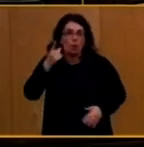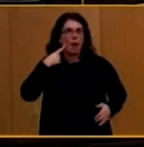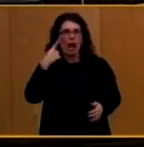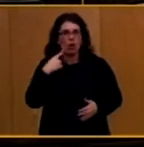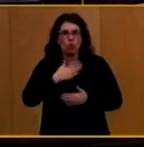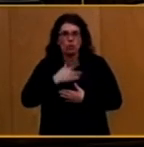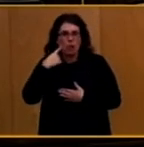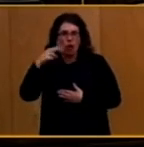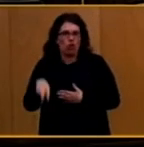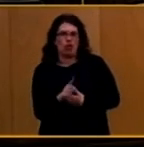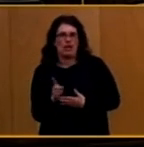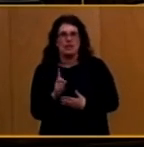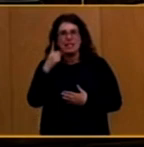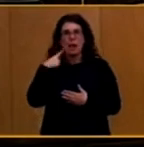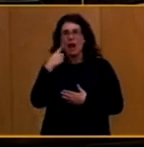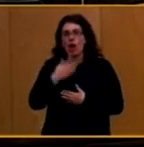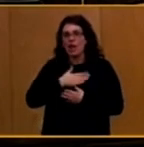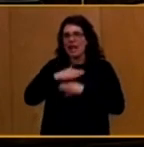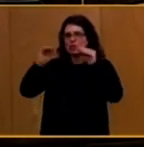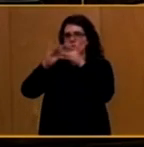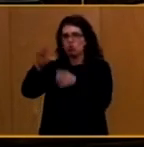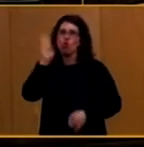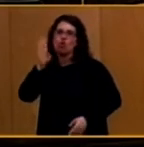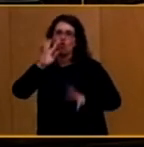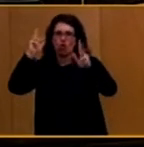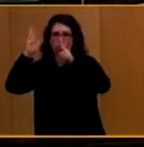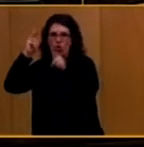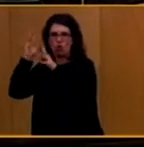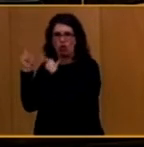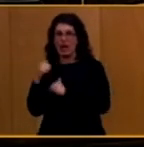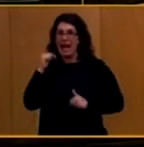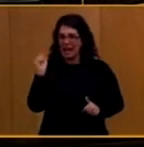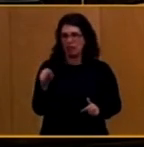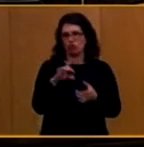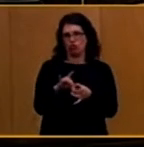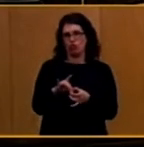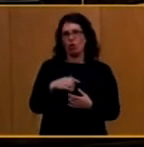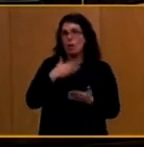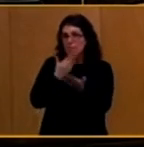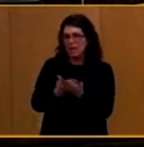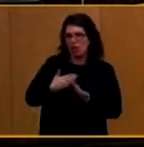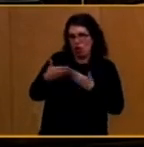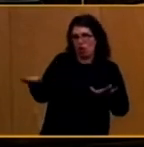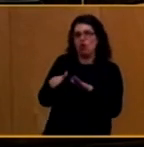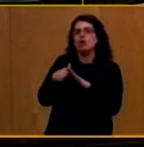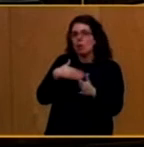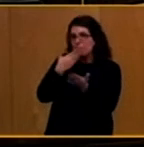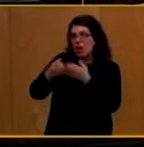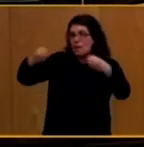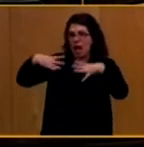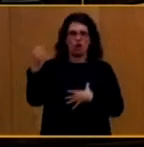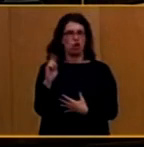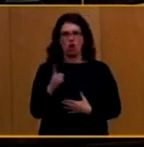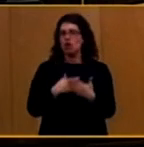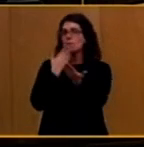ha sido el banco de los especuladores. Eso es lo que le estamos pidiendo, señor Rajoy. No le estamos pidiendo milagros, le estamos pidiendo que se cambie el